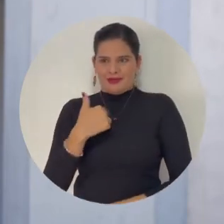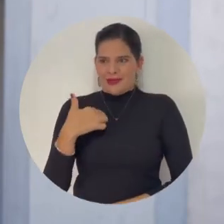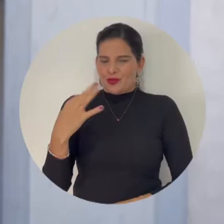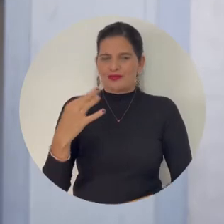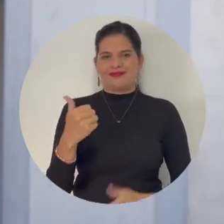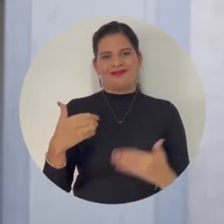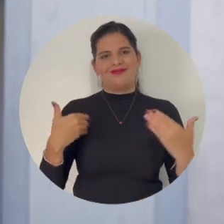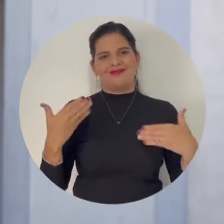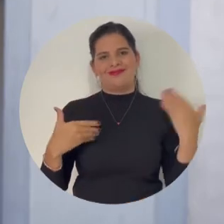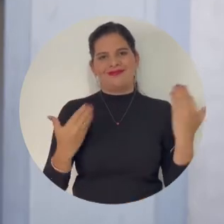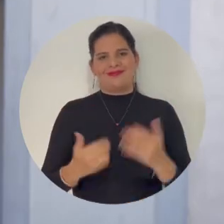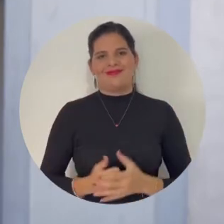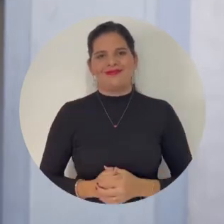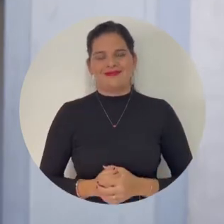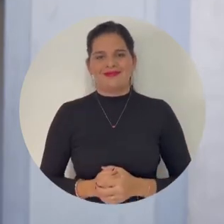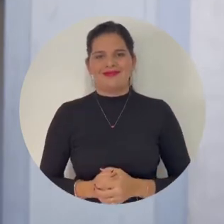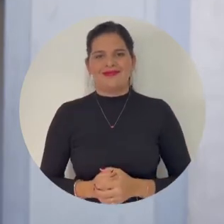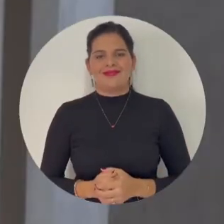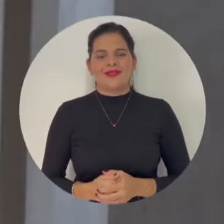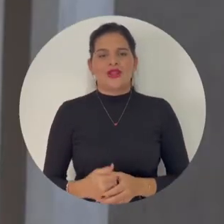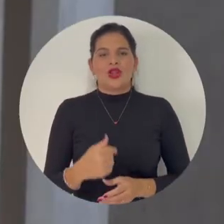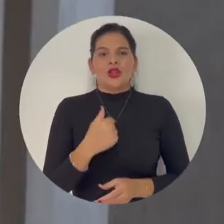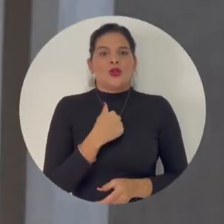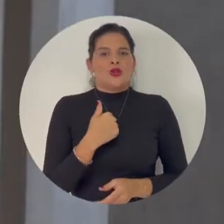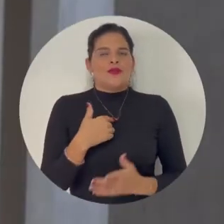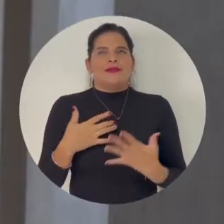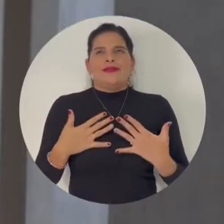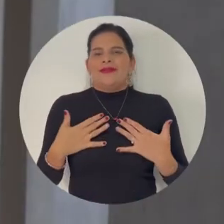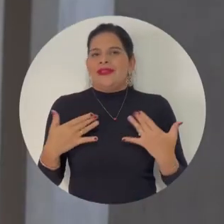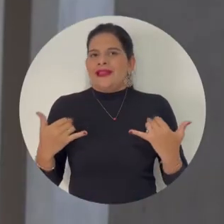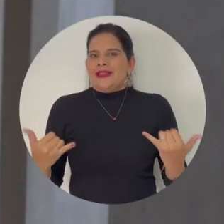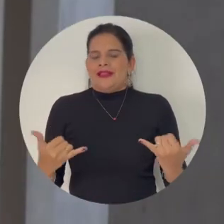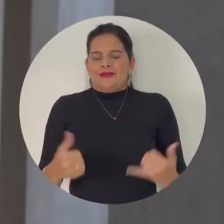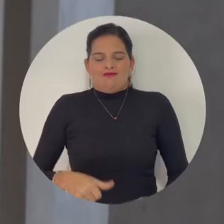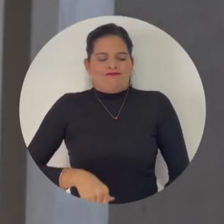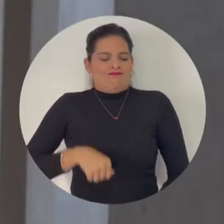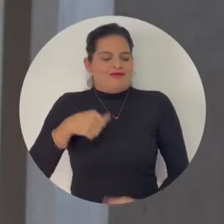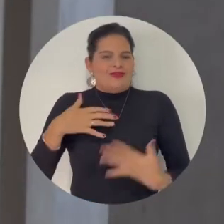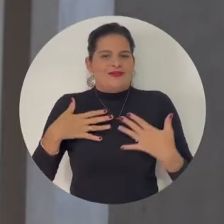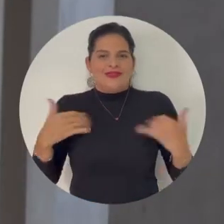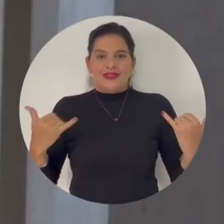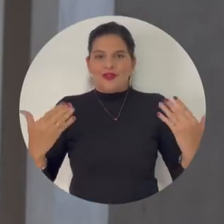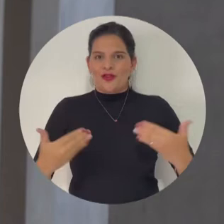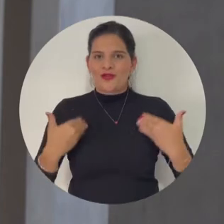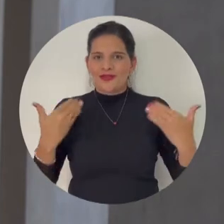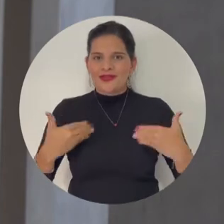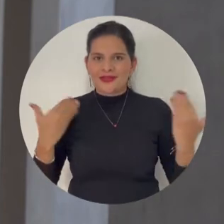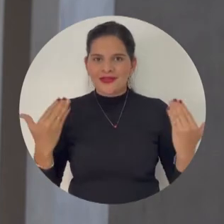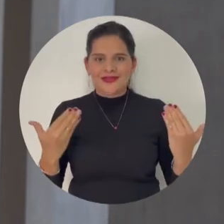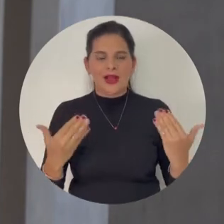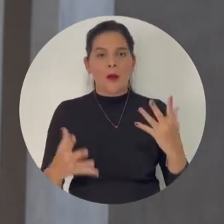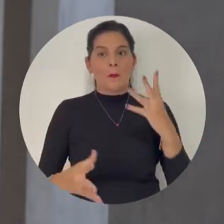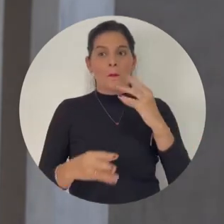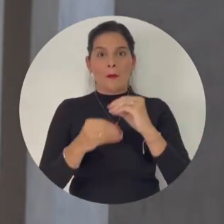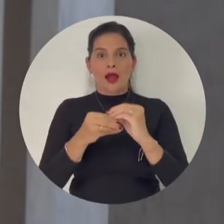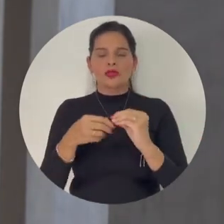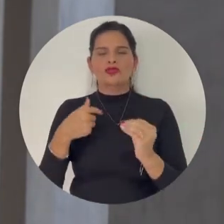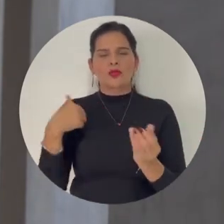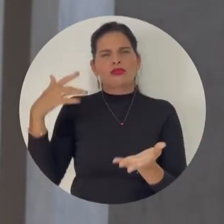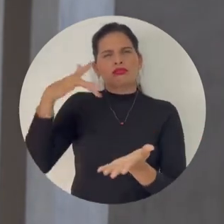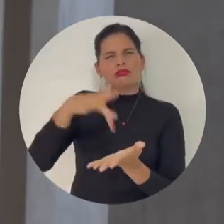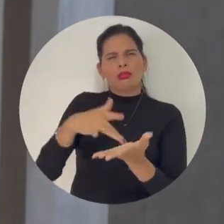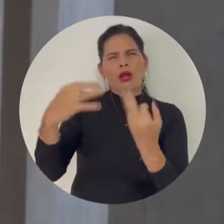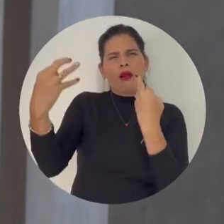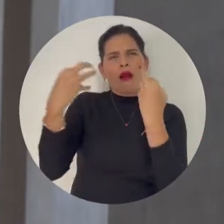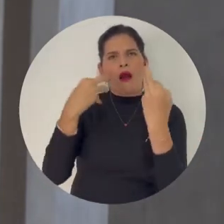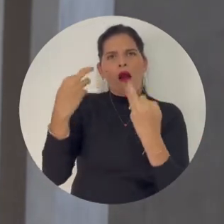puertas porque me dieron esa oportunidad. Y para mí es un regocijo, para mí es algo muy grande, más